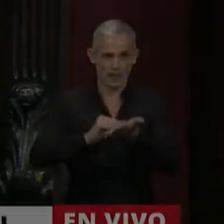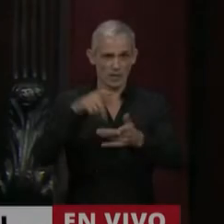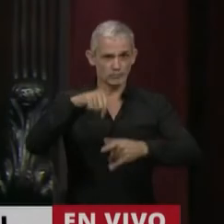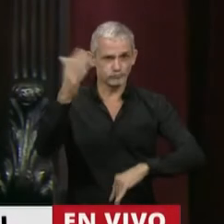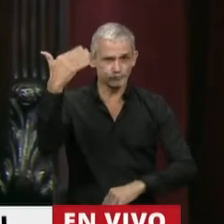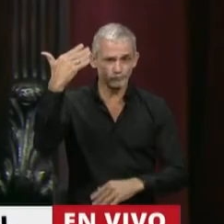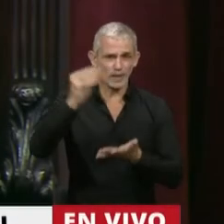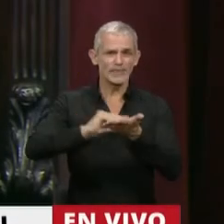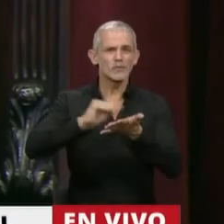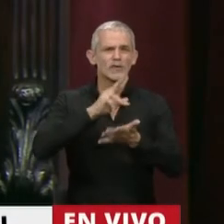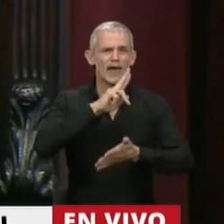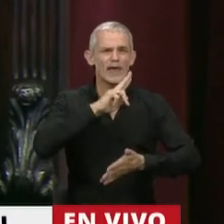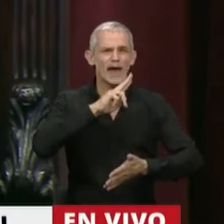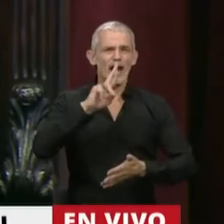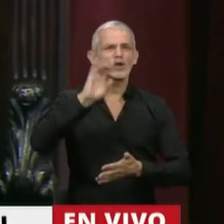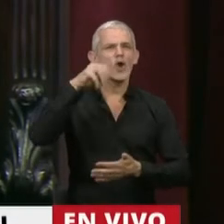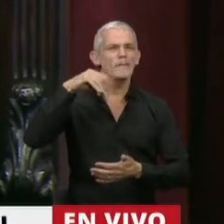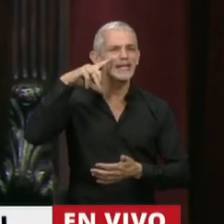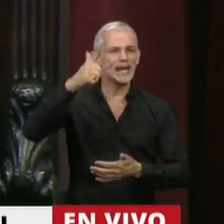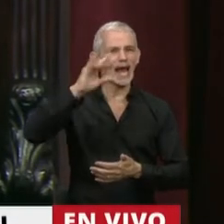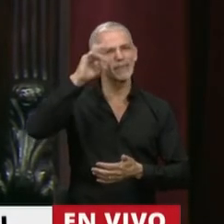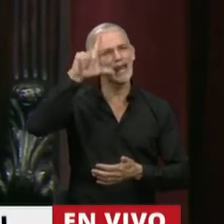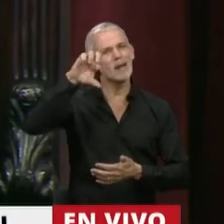Tiene la palabra la diputada Romina del Pla.